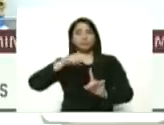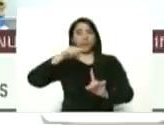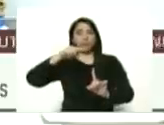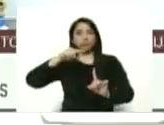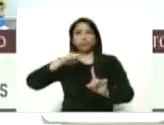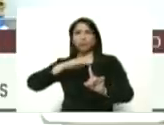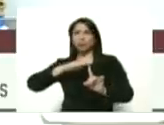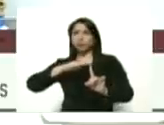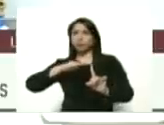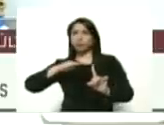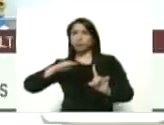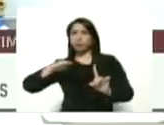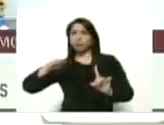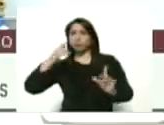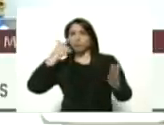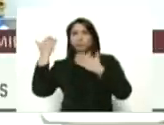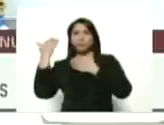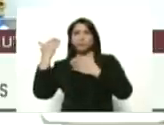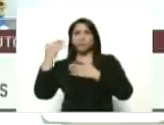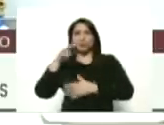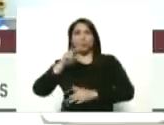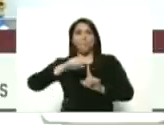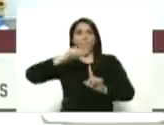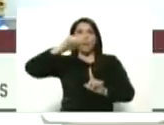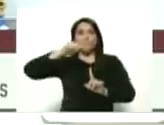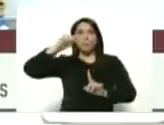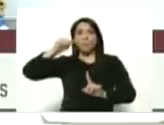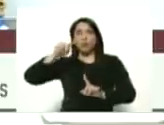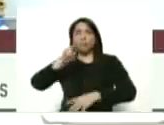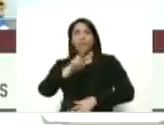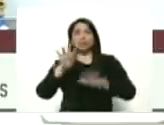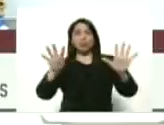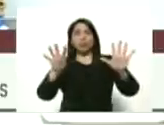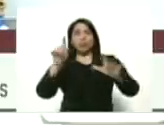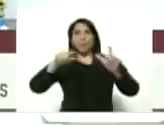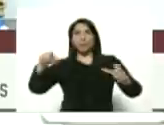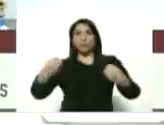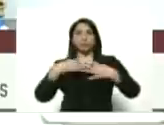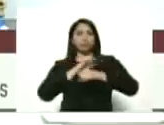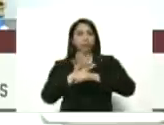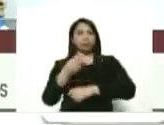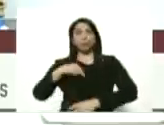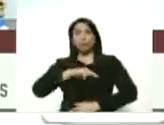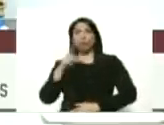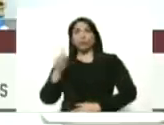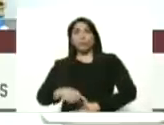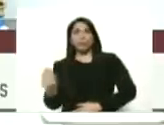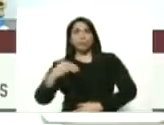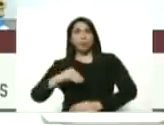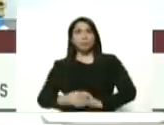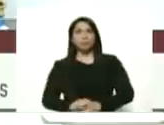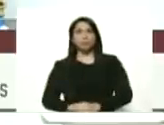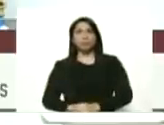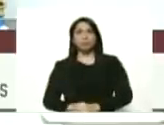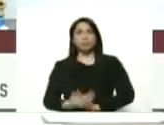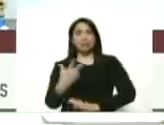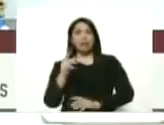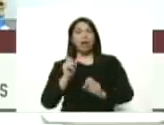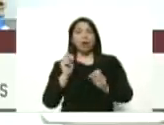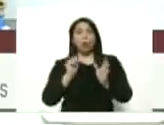aplanada. Tuvimos dos picos de 29 casos, pero tuvimos inclusive en tres